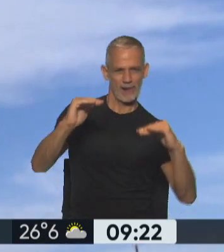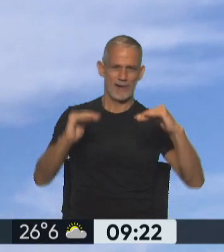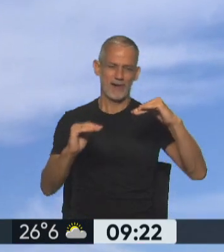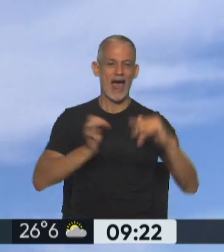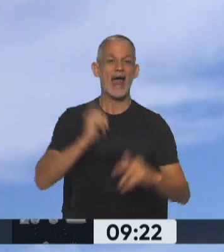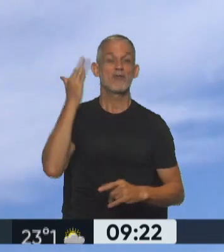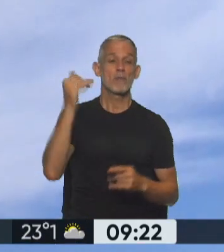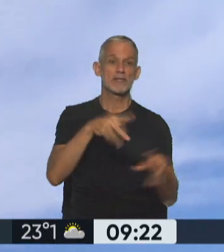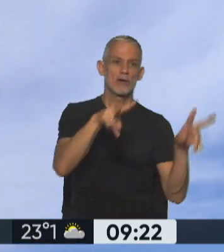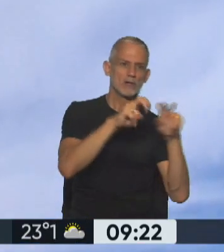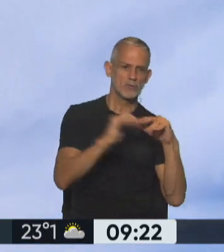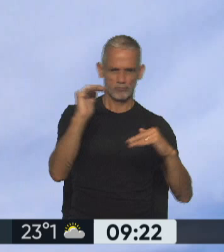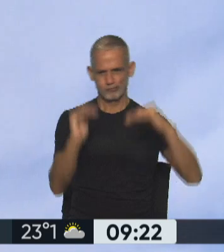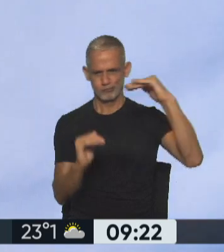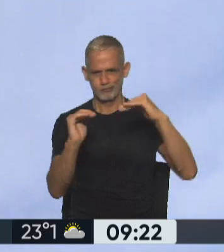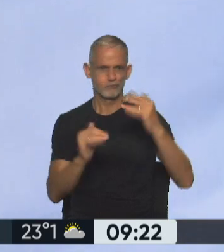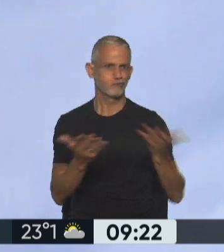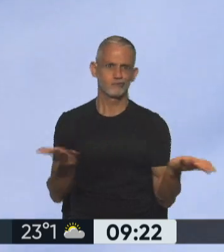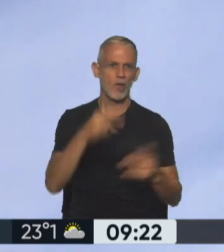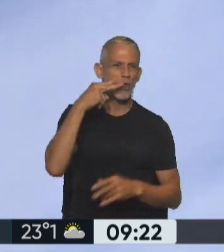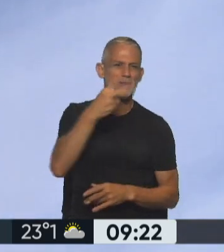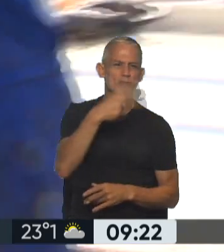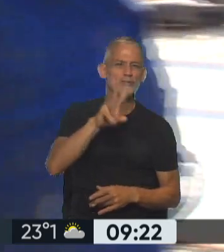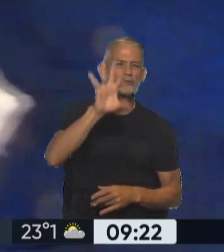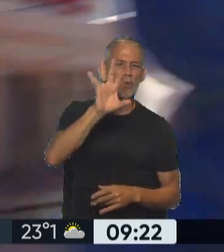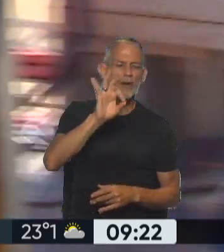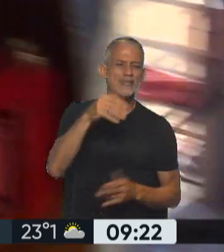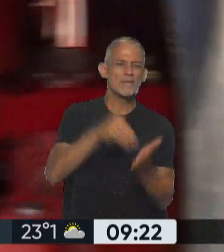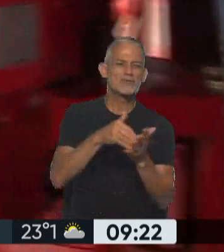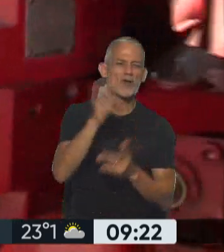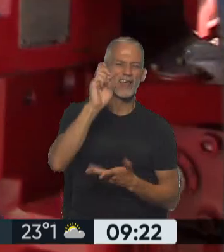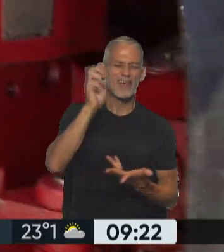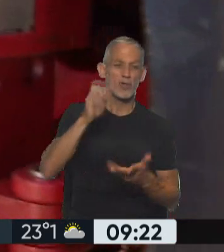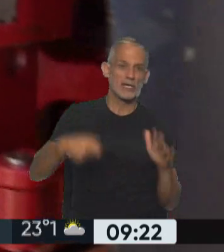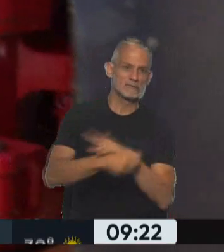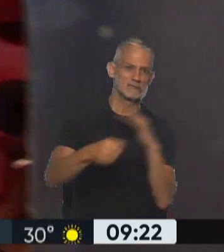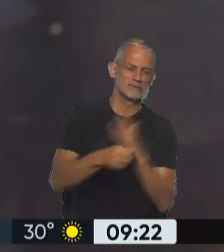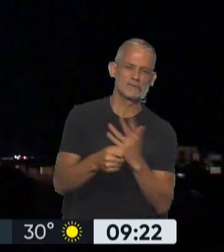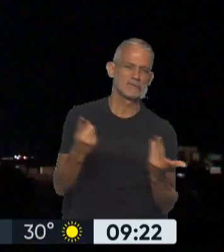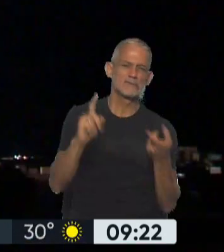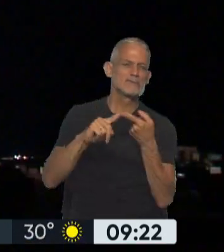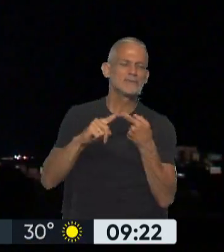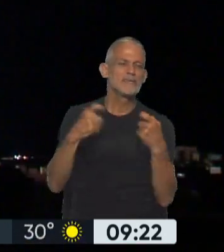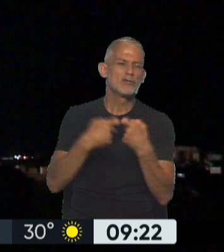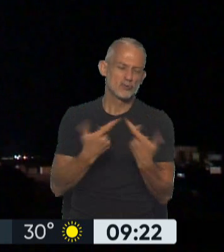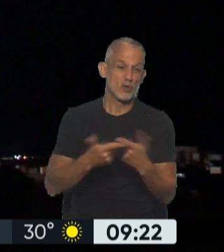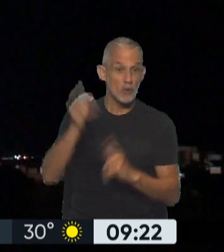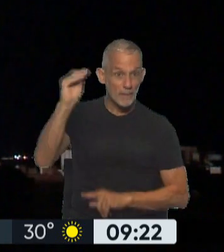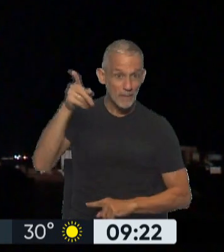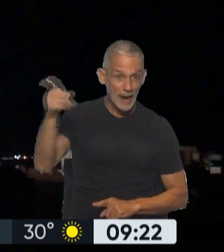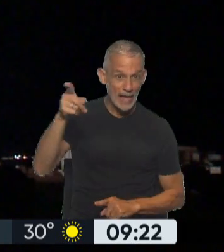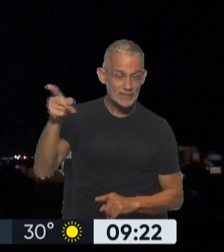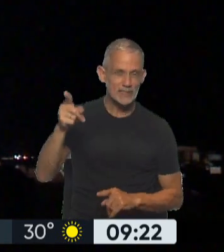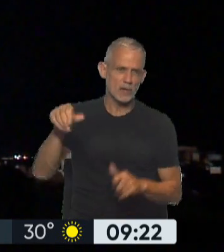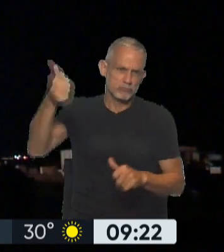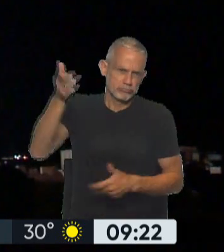el año pasado resultó deficitaria en 2.250 millones de dólares con su principal socio comercial, mientras que Brasil se